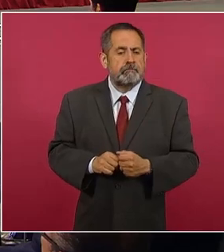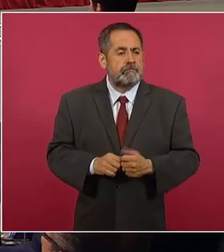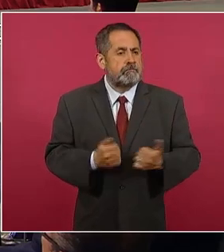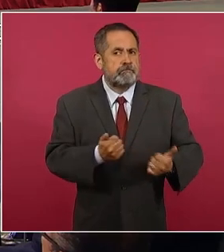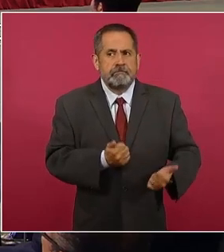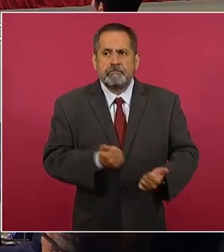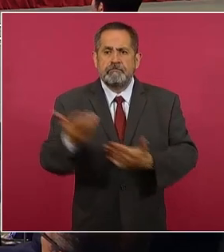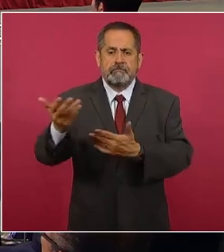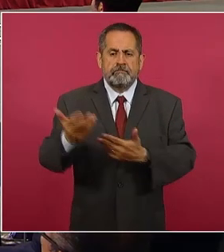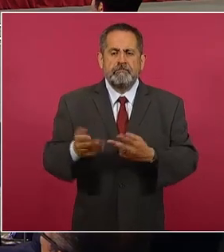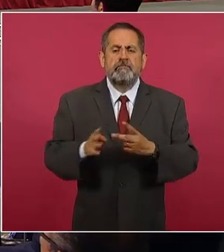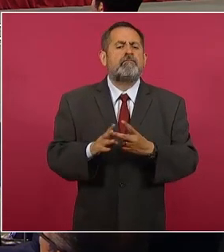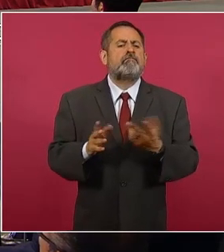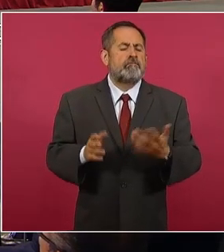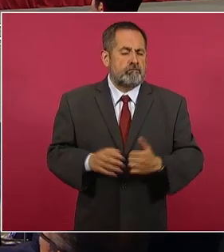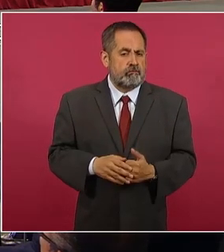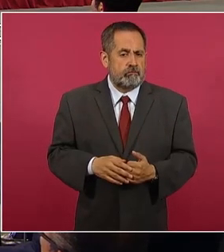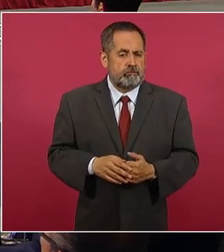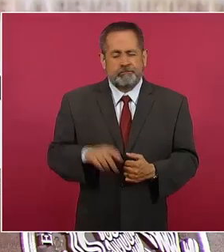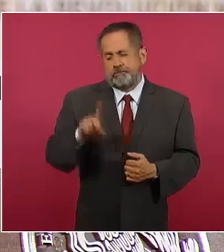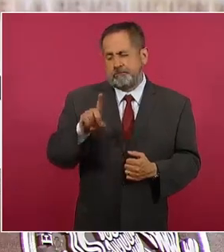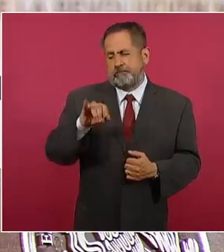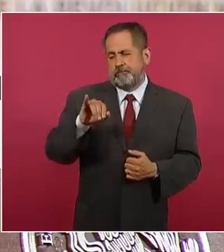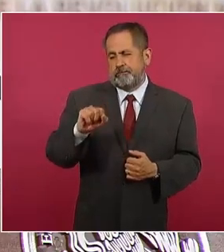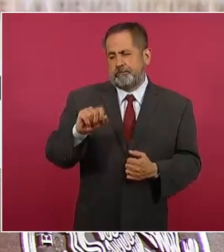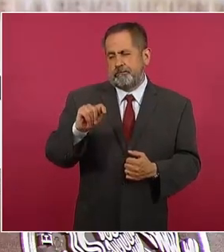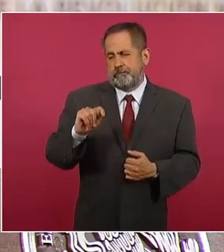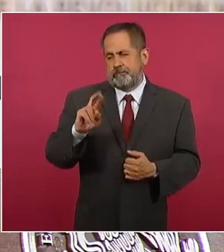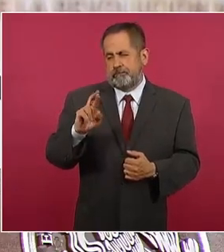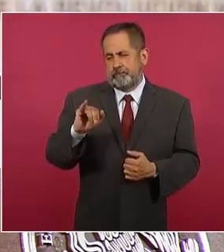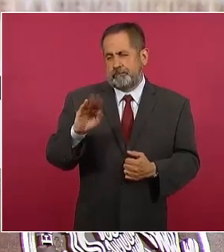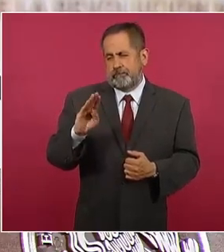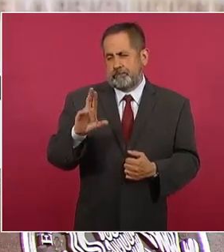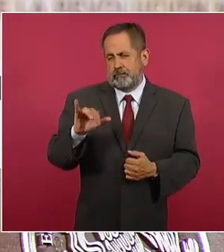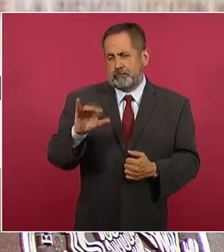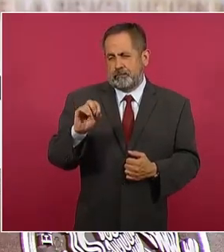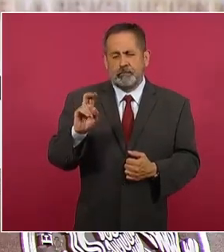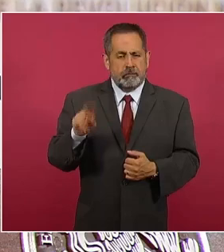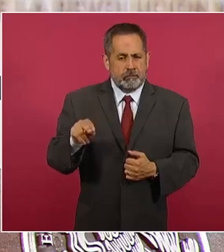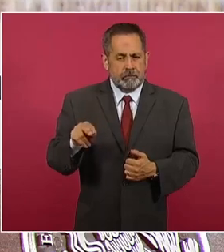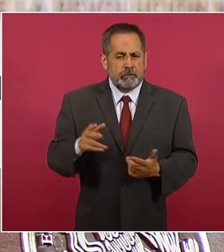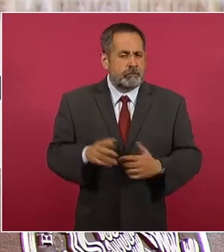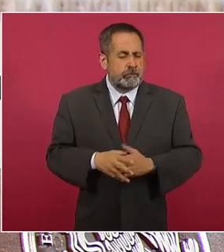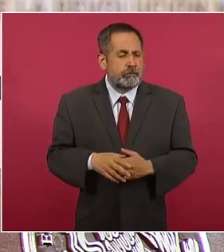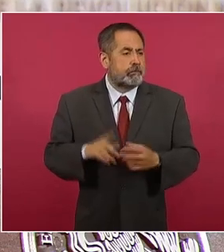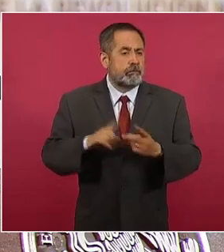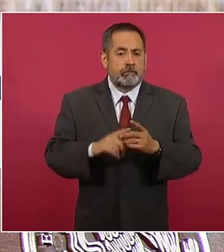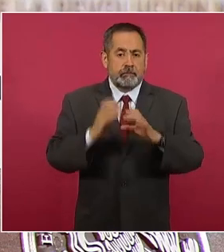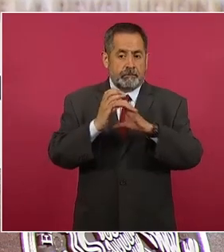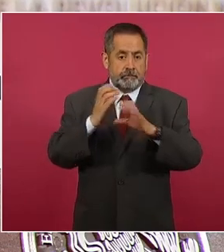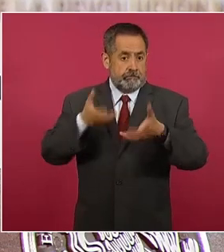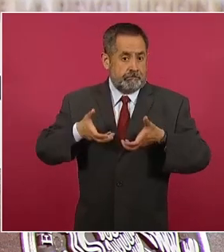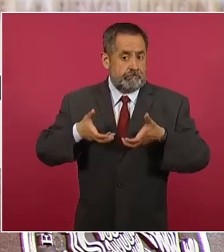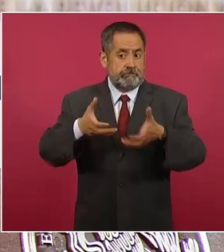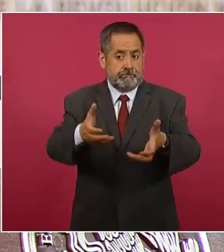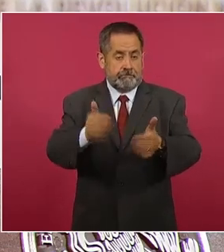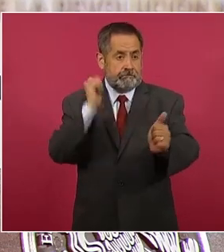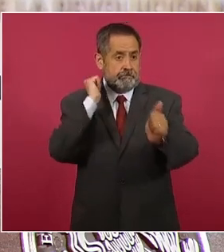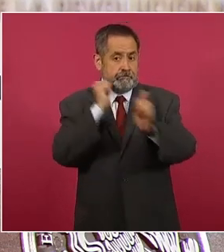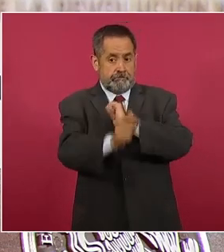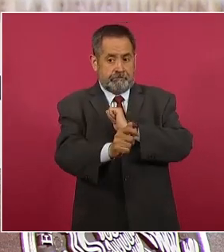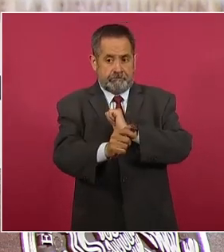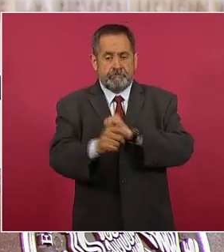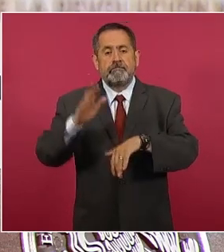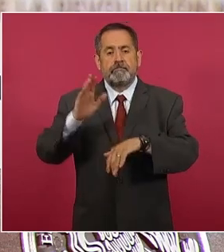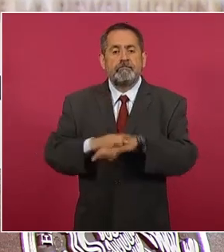Estamos reafirmando el fortalecimiento de la estrategia de seguridad en las carreteras. Esto sabemos